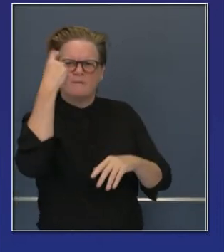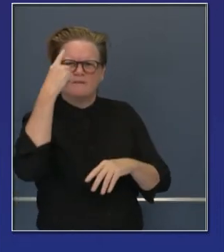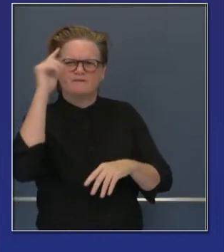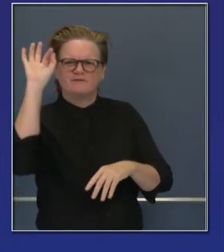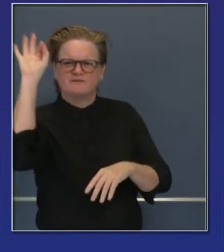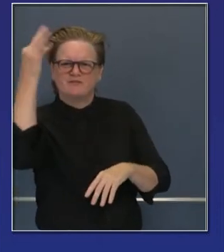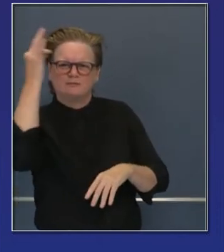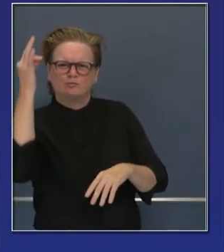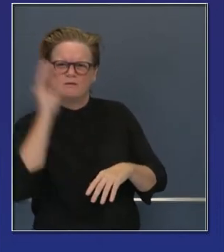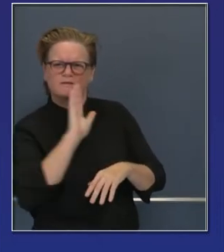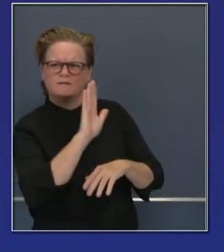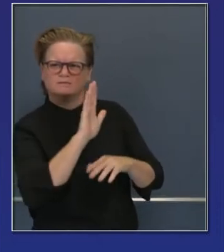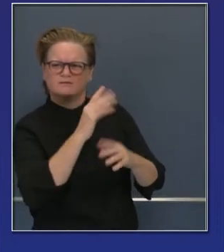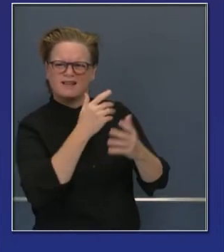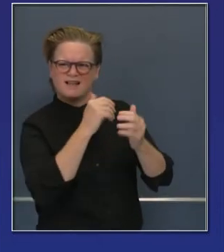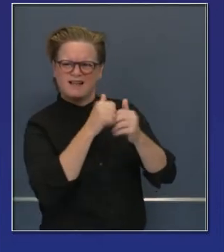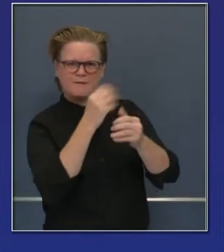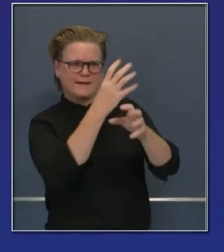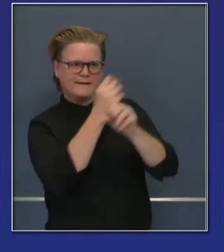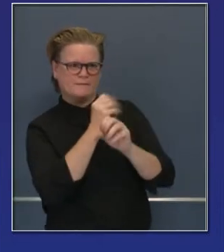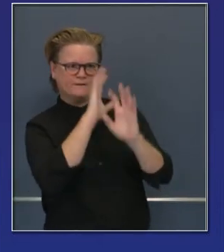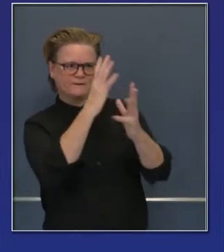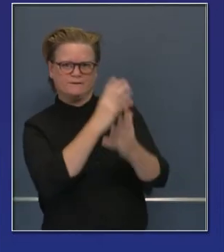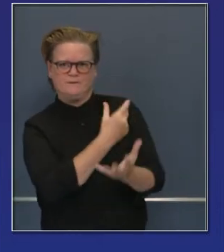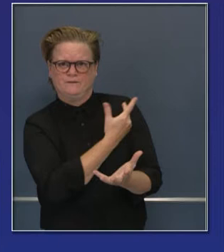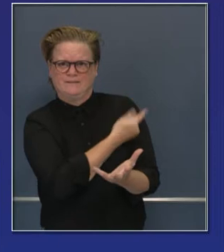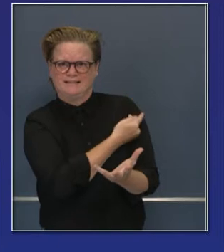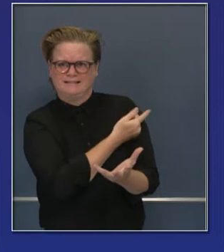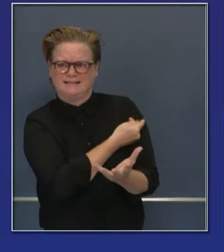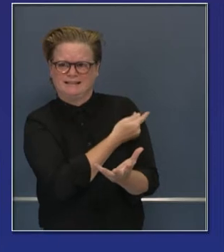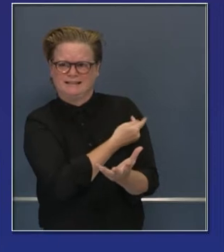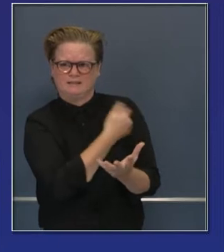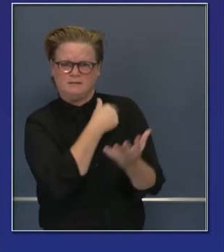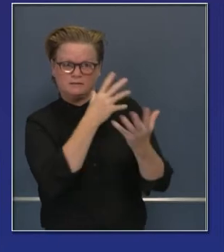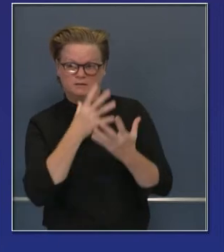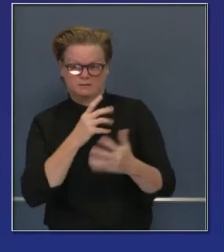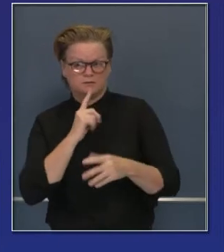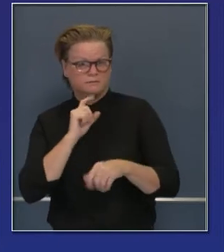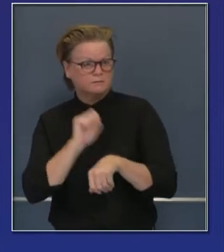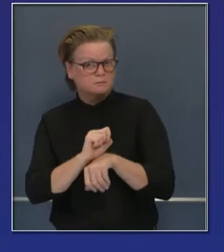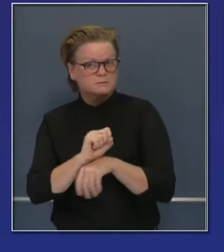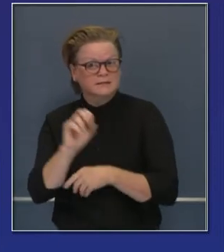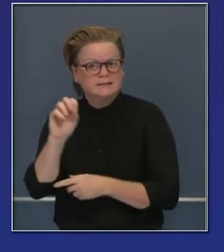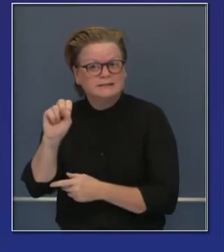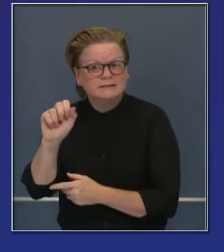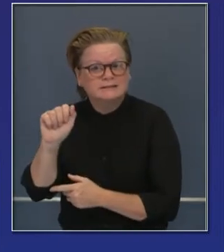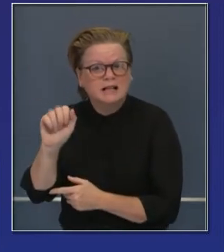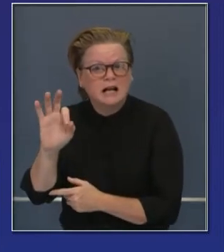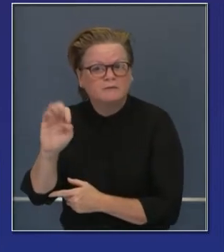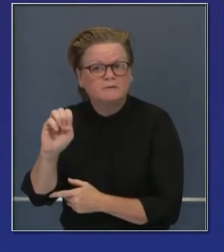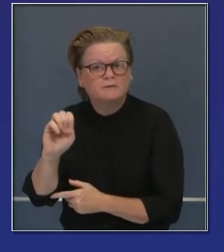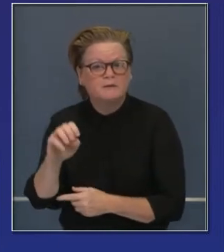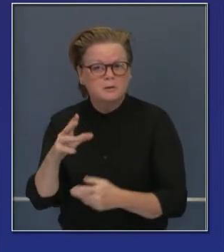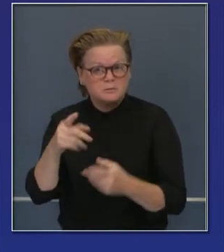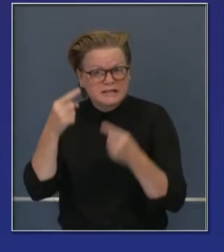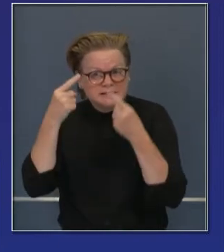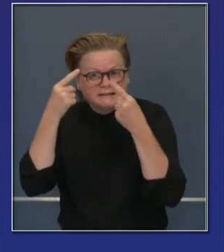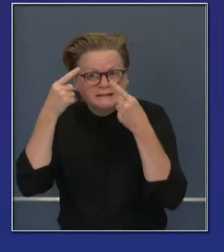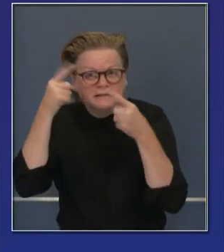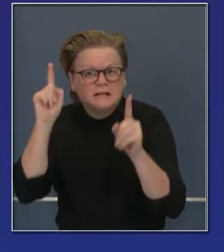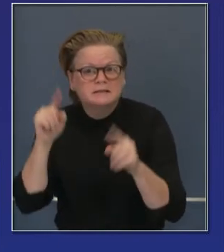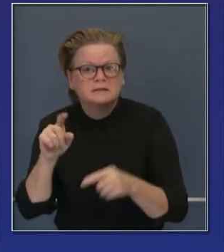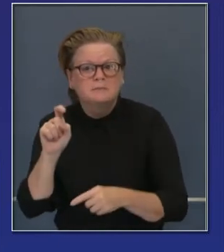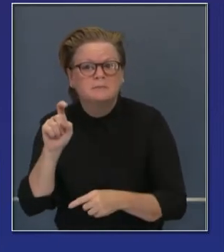Y también hemos creado el grupo para crear pautas. Para no solo la seguridad y la eficacia de la vacuna, sino